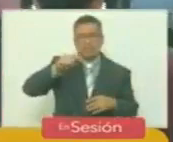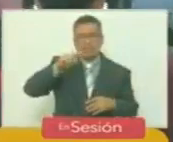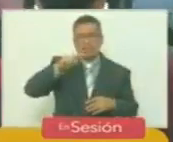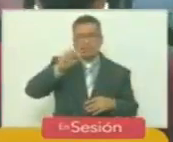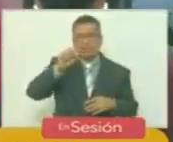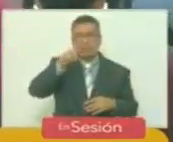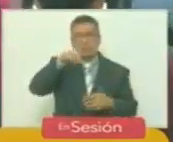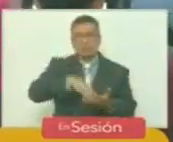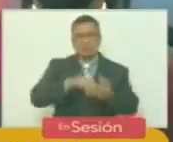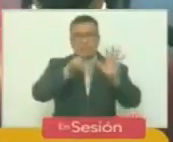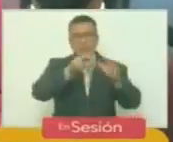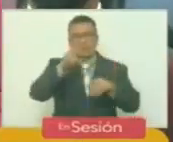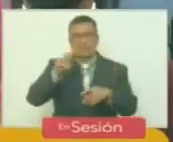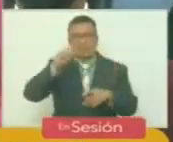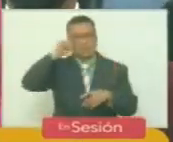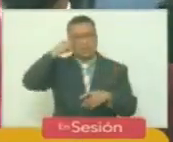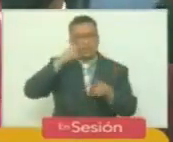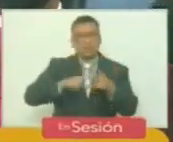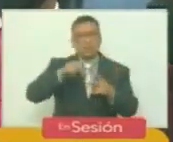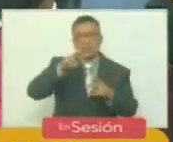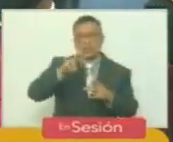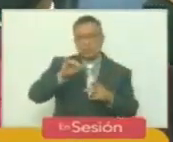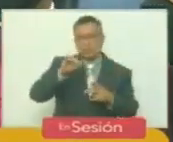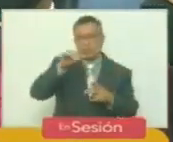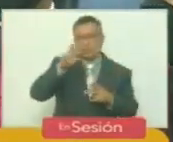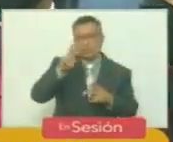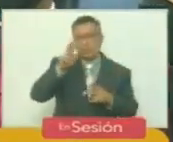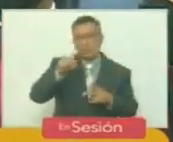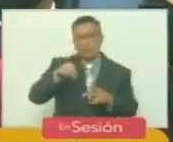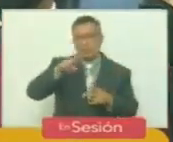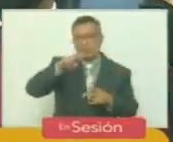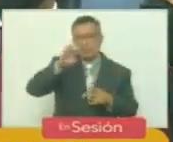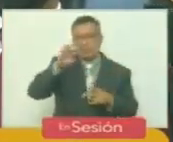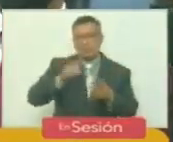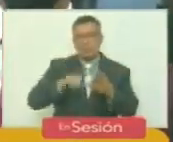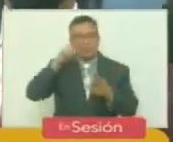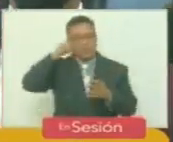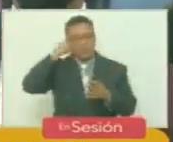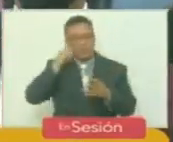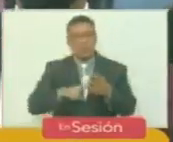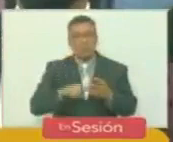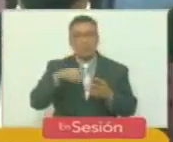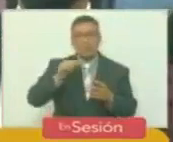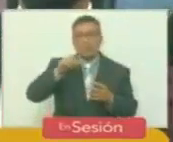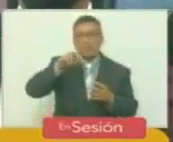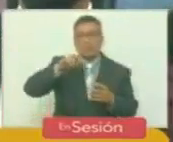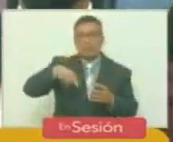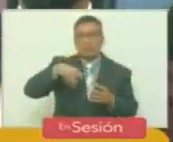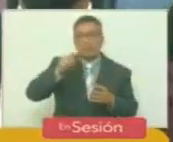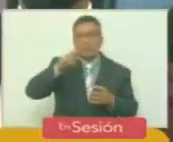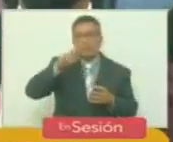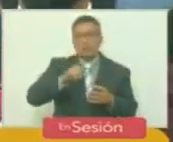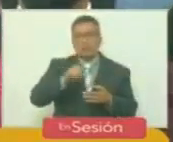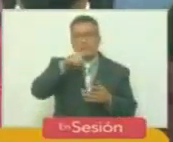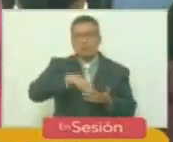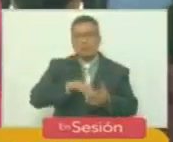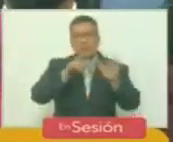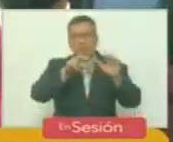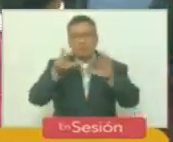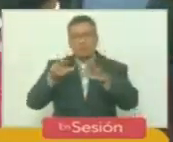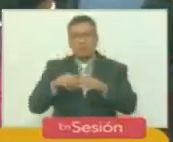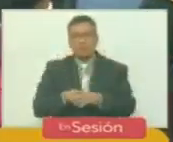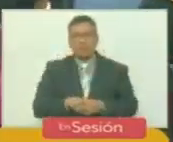82, recordemos la de Yumar en el 86, recordemos la del Amparo en el 88,